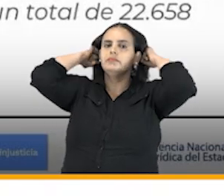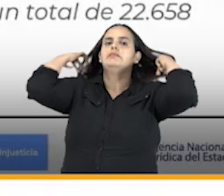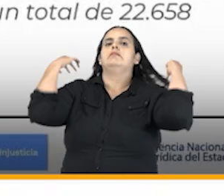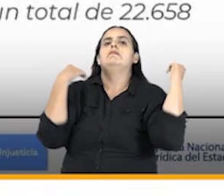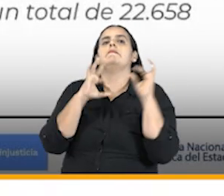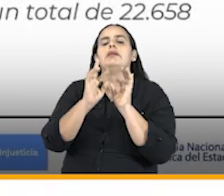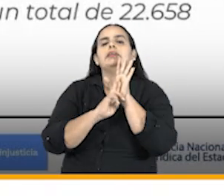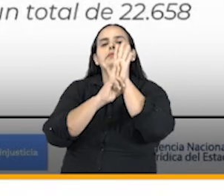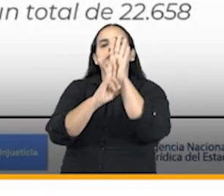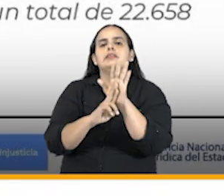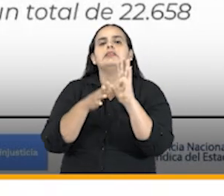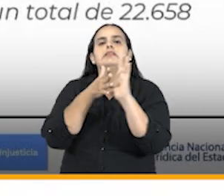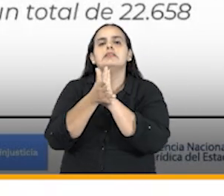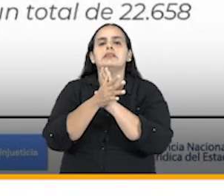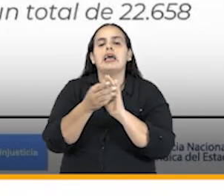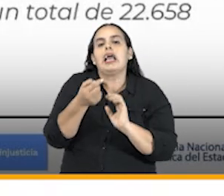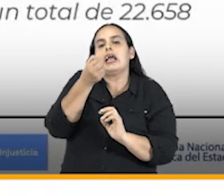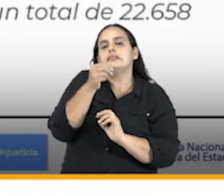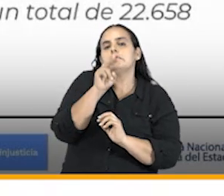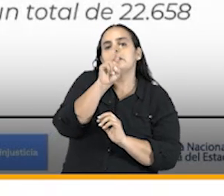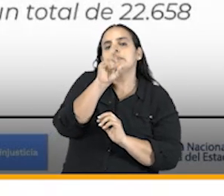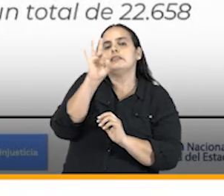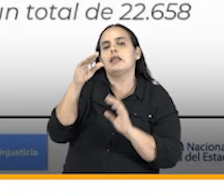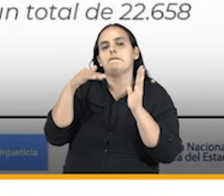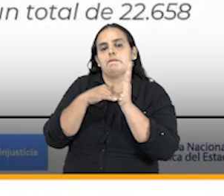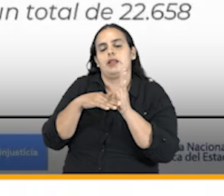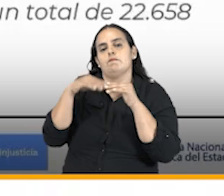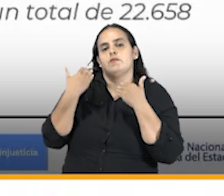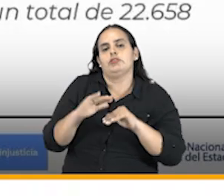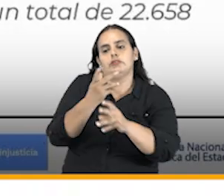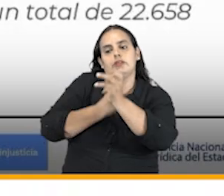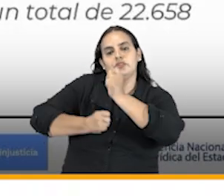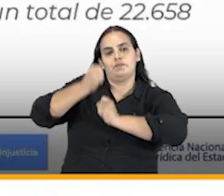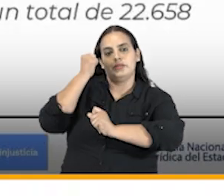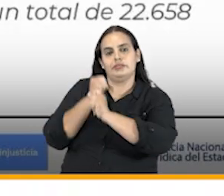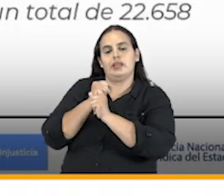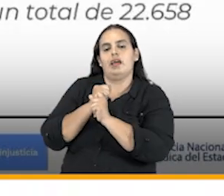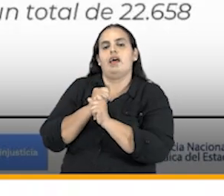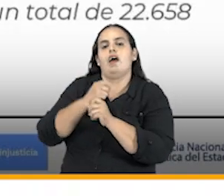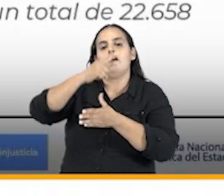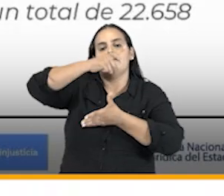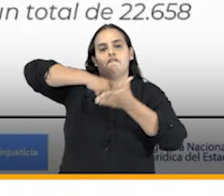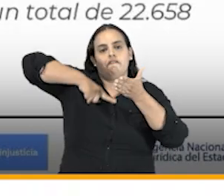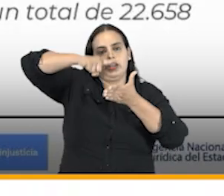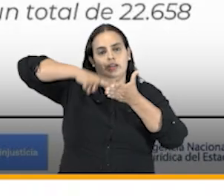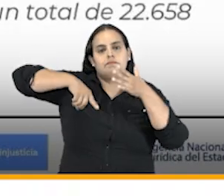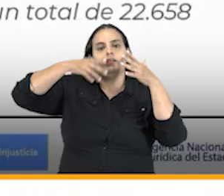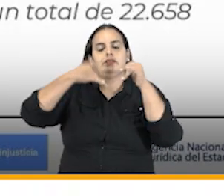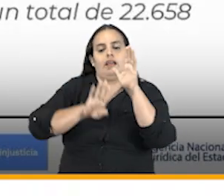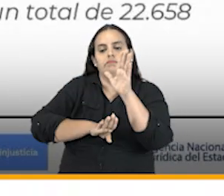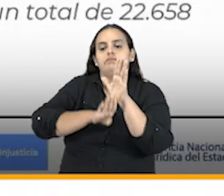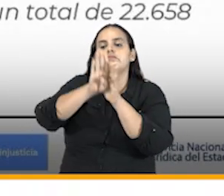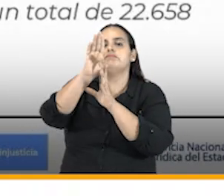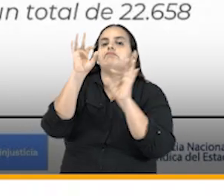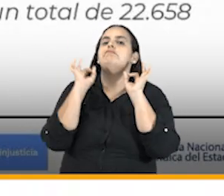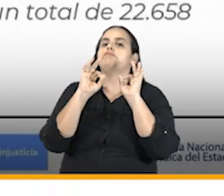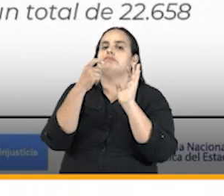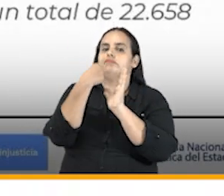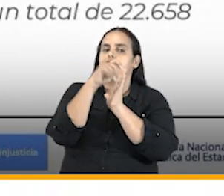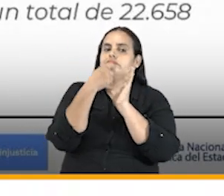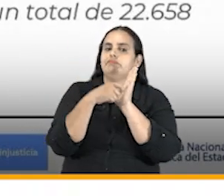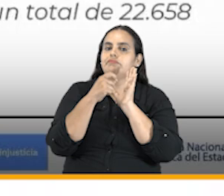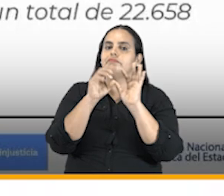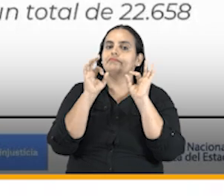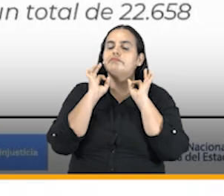estadísticamente representativa de casi 23 mil procesos y el año pasado la firma contratada avanzó en la validación de 12